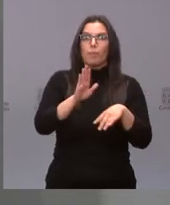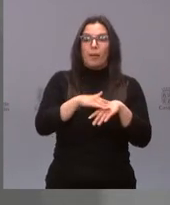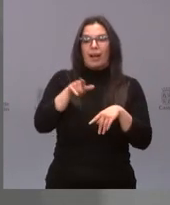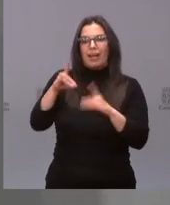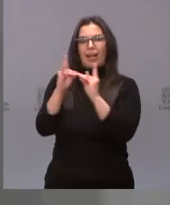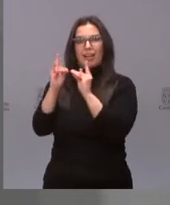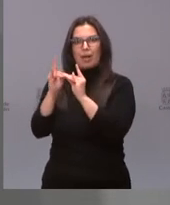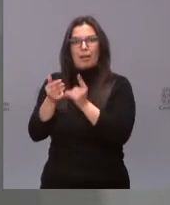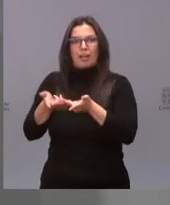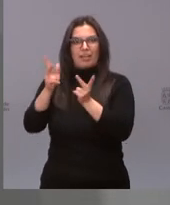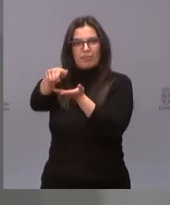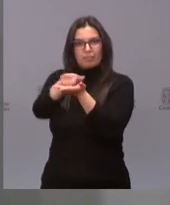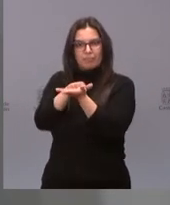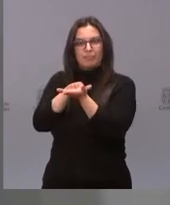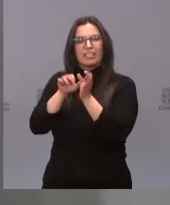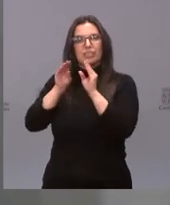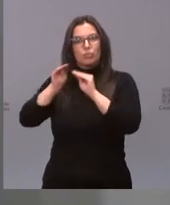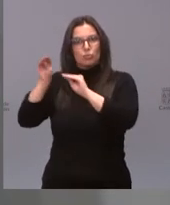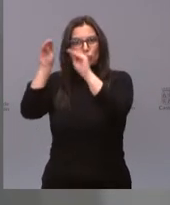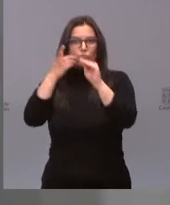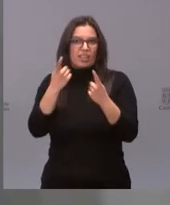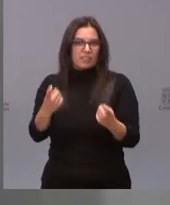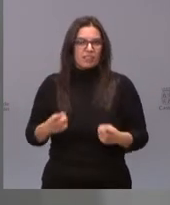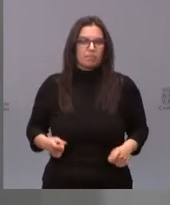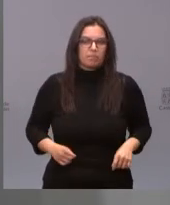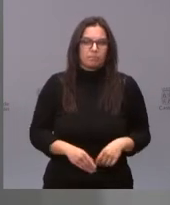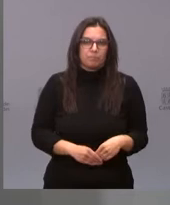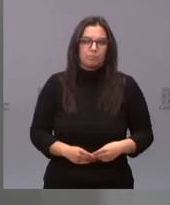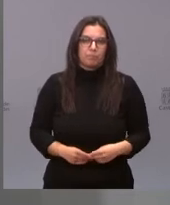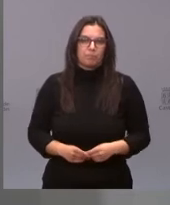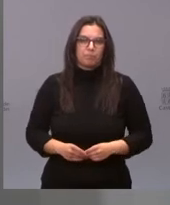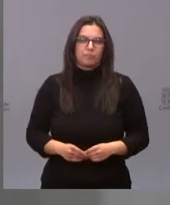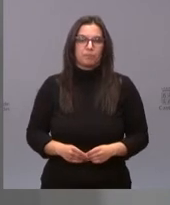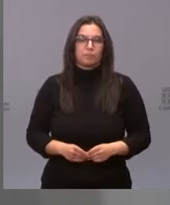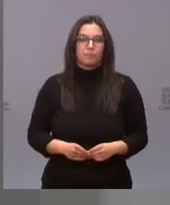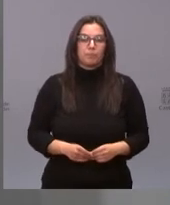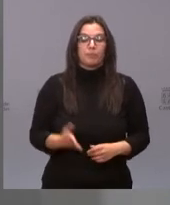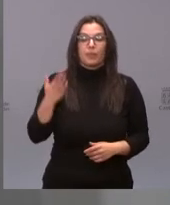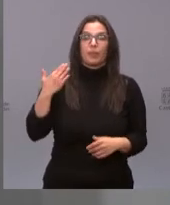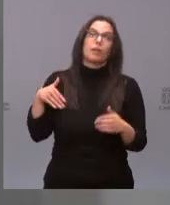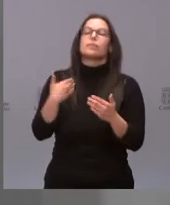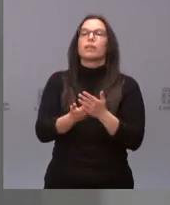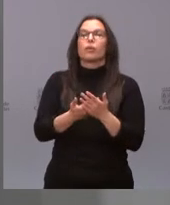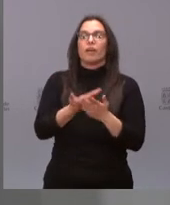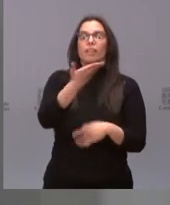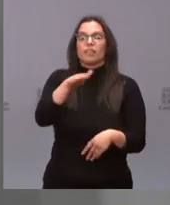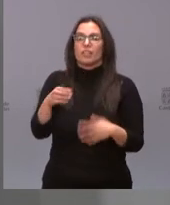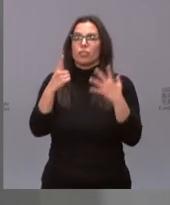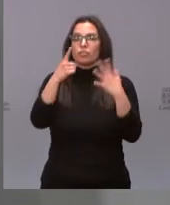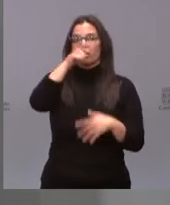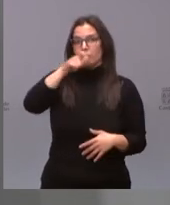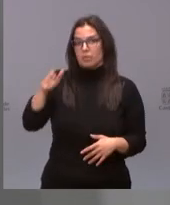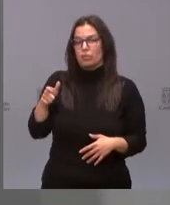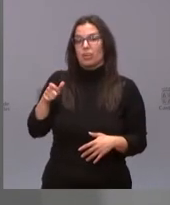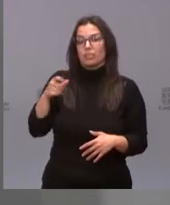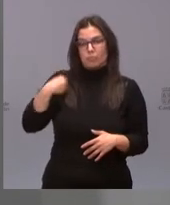camas libres en las unidades de críticos si es preciso. En las últimas 24 horas han fallecido seis personas en